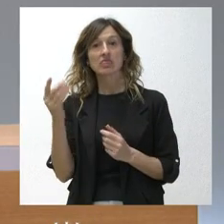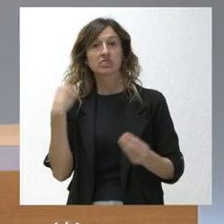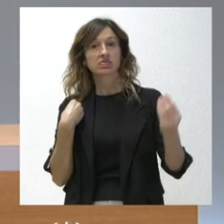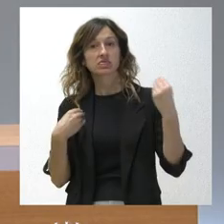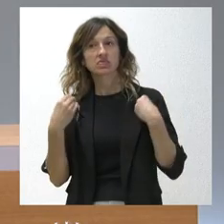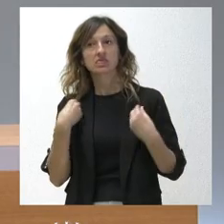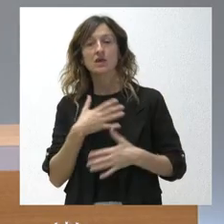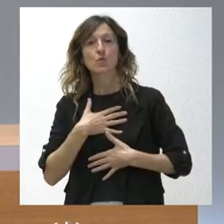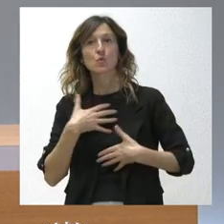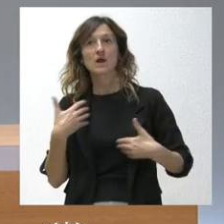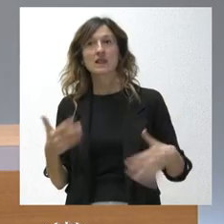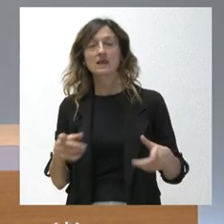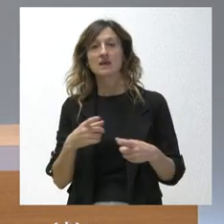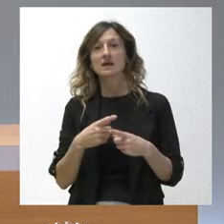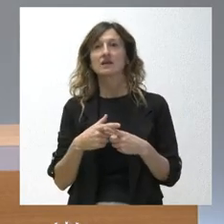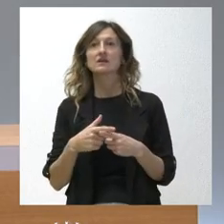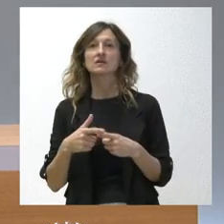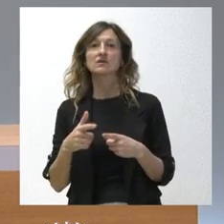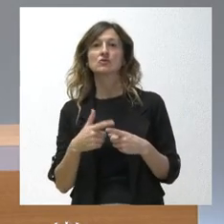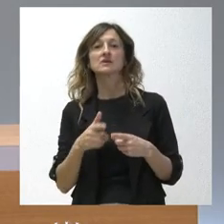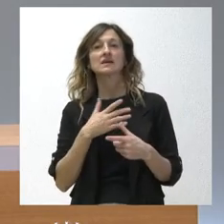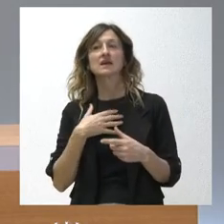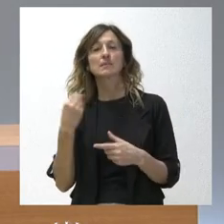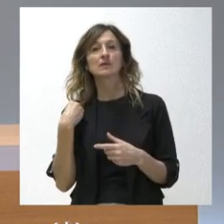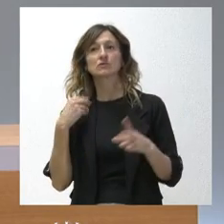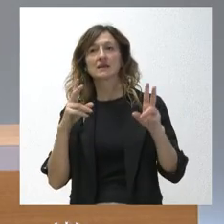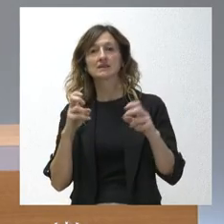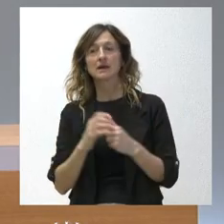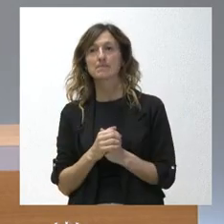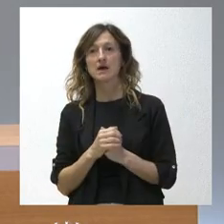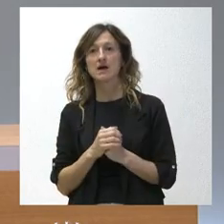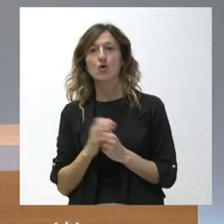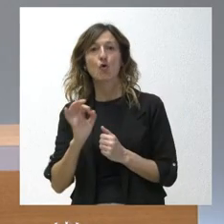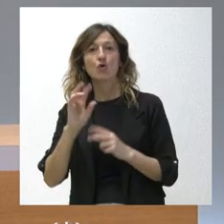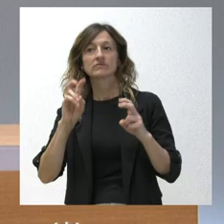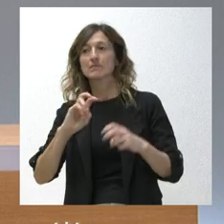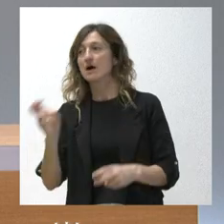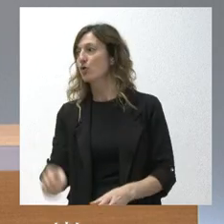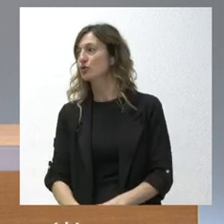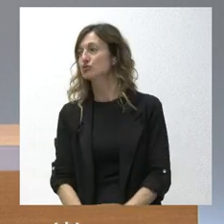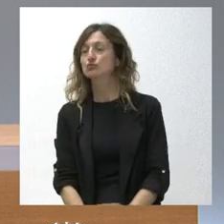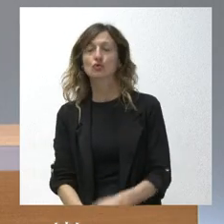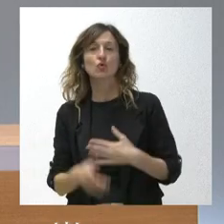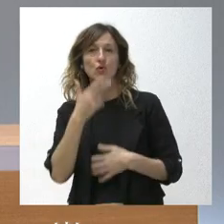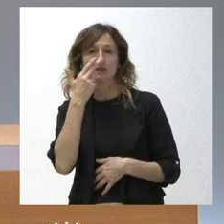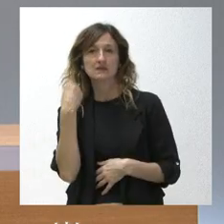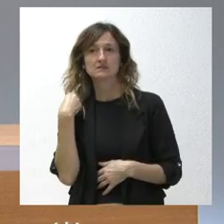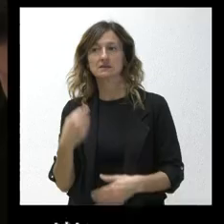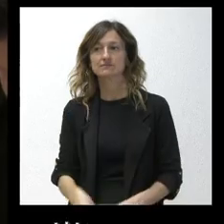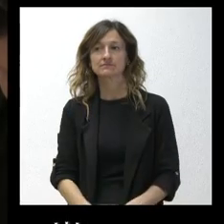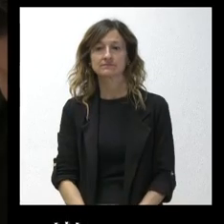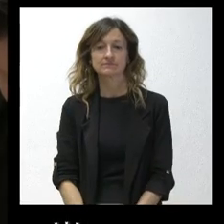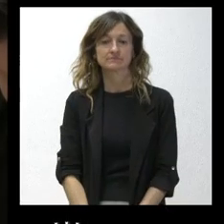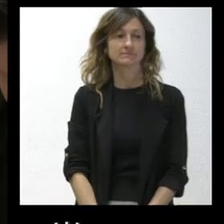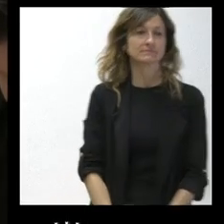cualquier asunto que deseen formular sobre estas cuestiones o sobre cualquier otra que resulte de su interés. Sí,